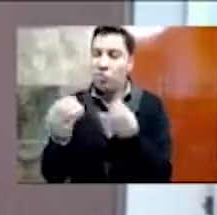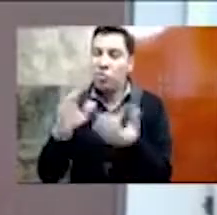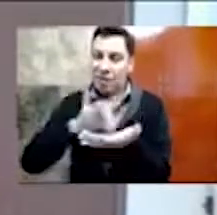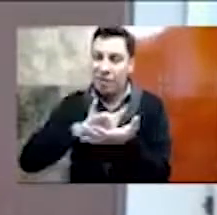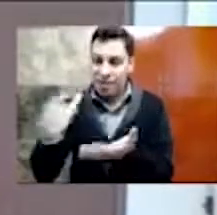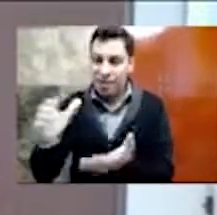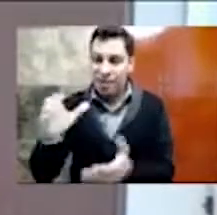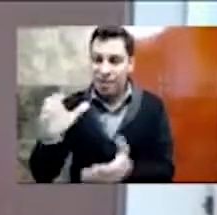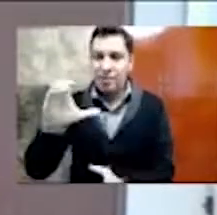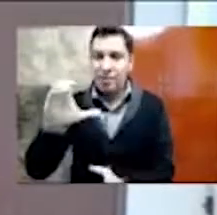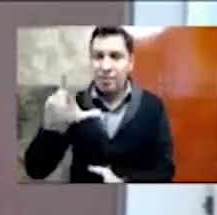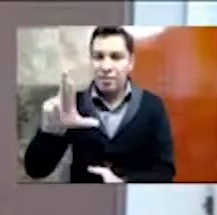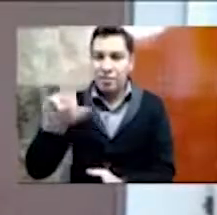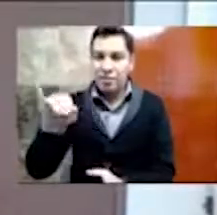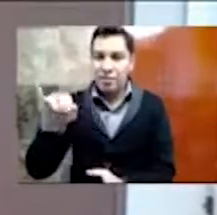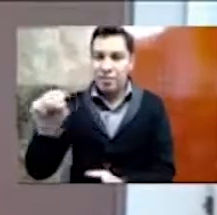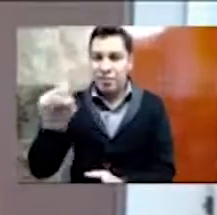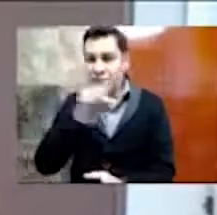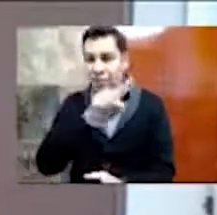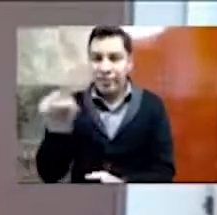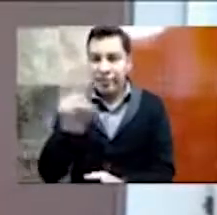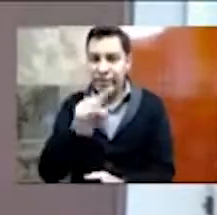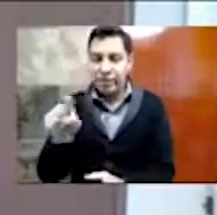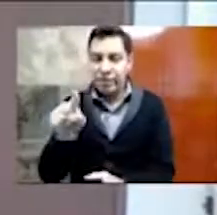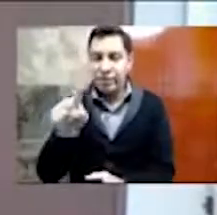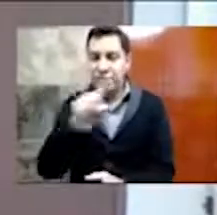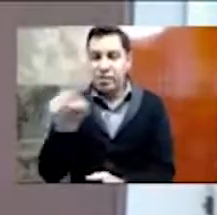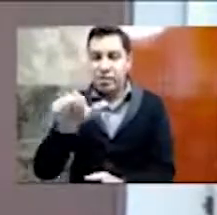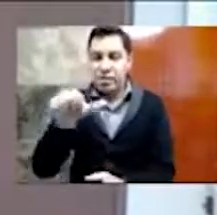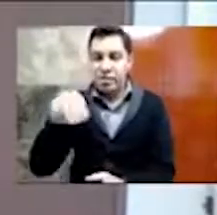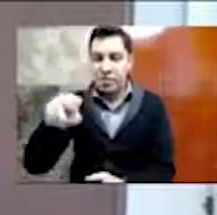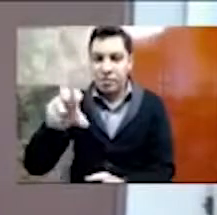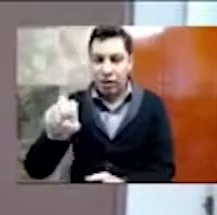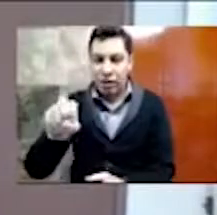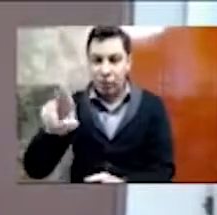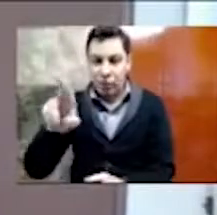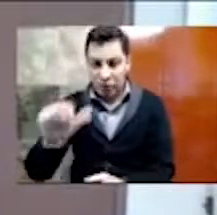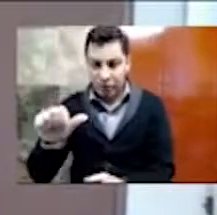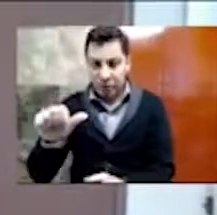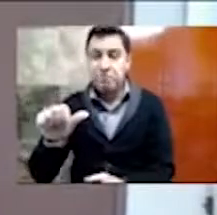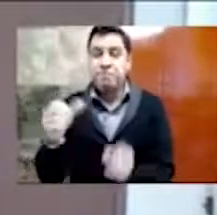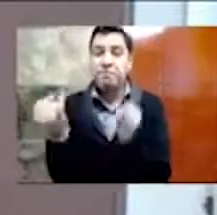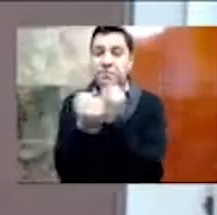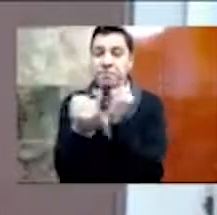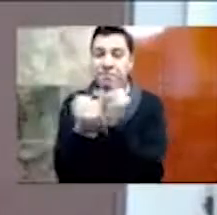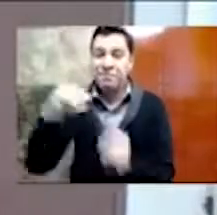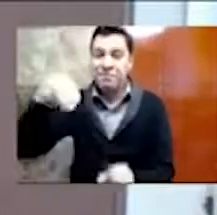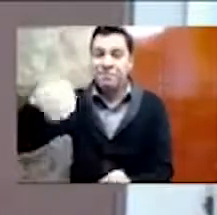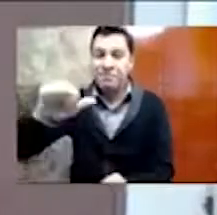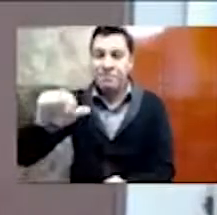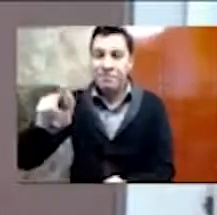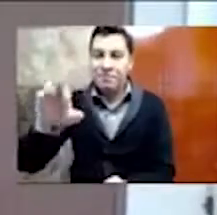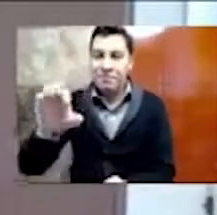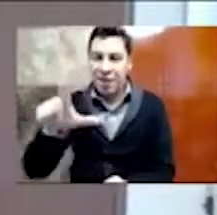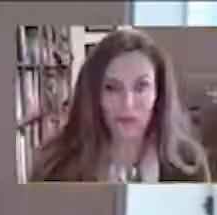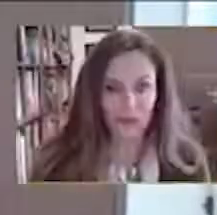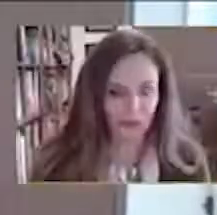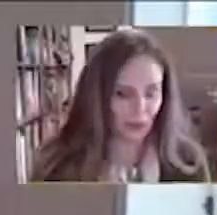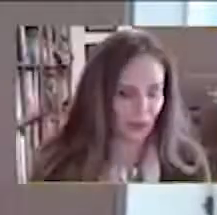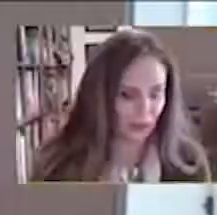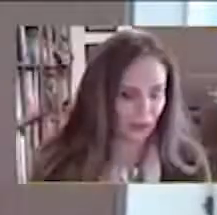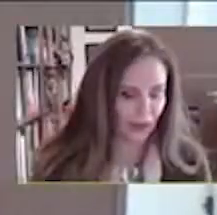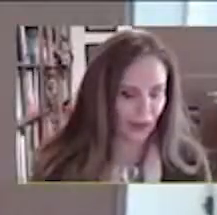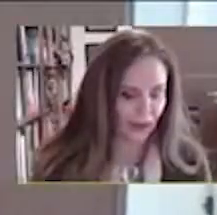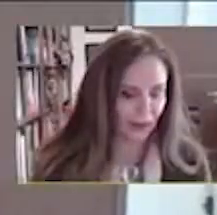semana, Bani. Sí, muchas gracias, como siempre. Marelia Escobedo nos dice, ¿qué tema tan interesante? La arqueología y preservación de